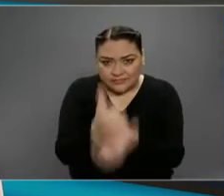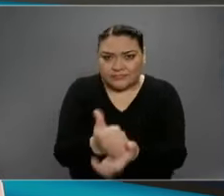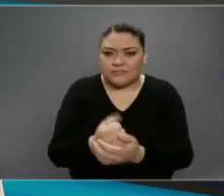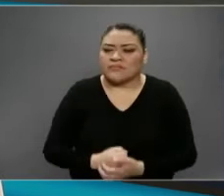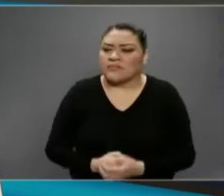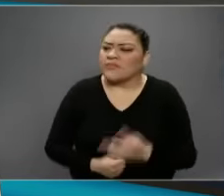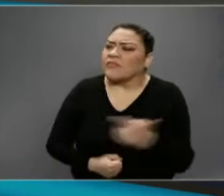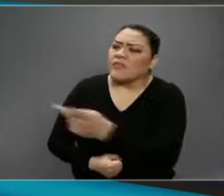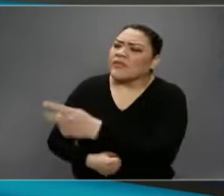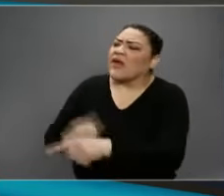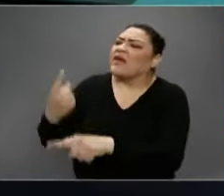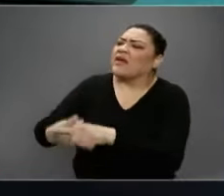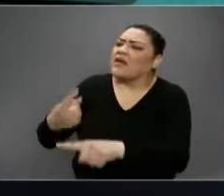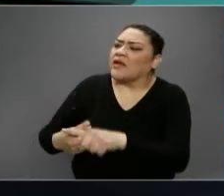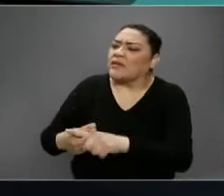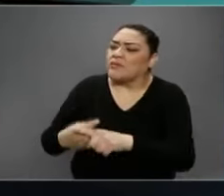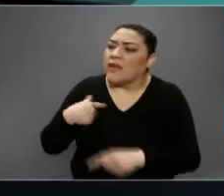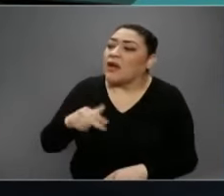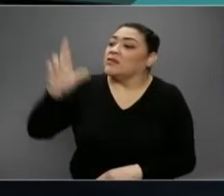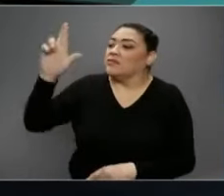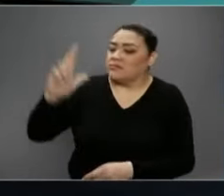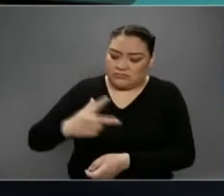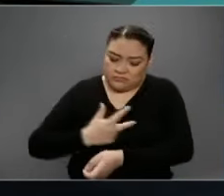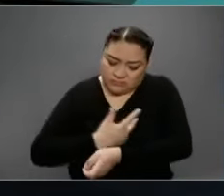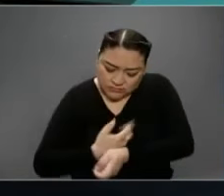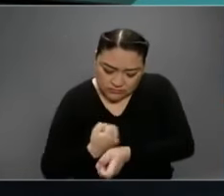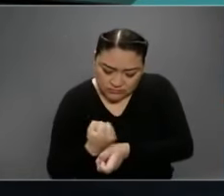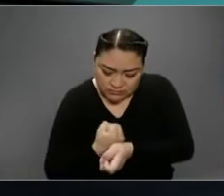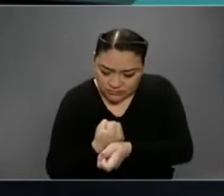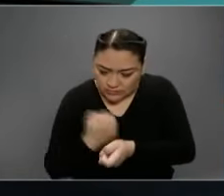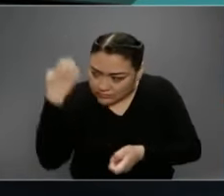¿Quién puede hacerse una prueba de coronavirus y dónde?